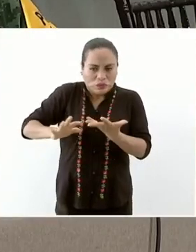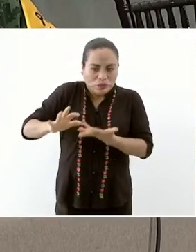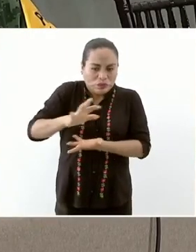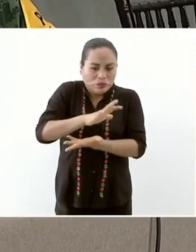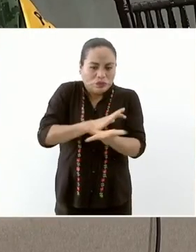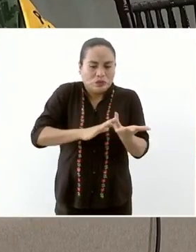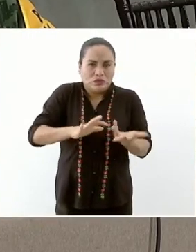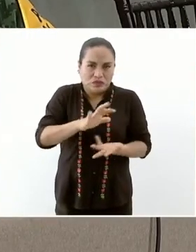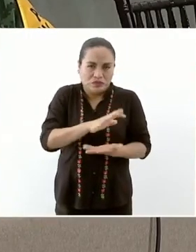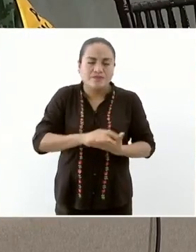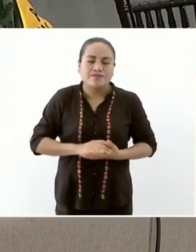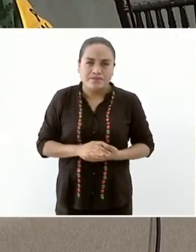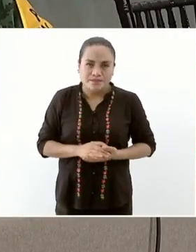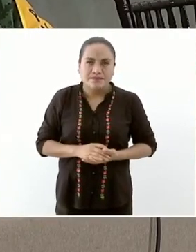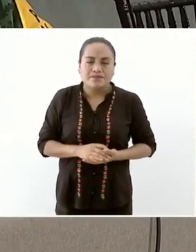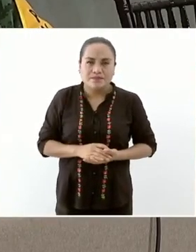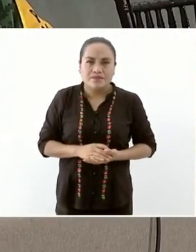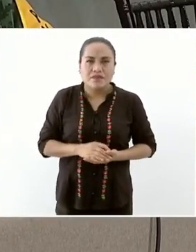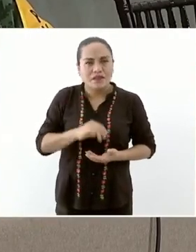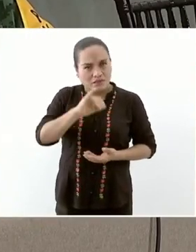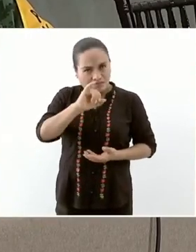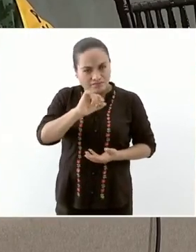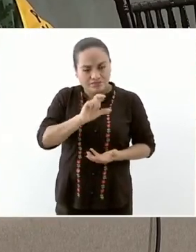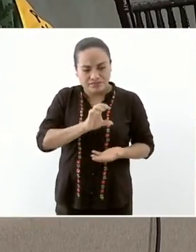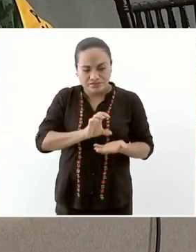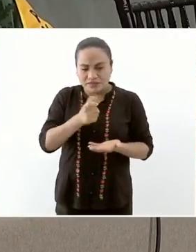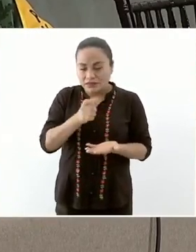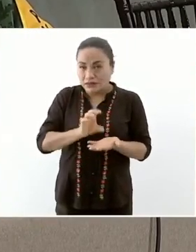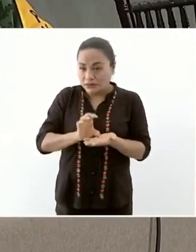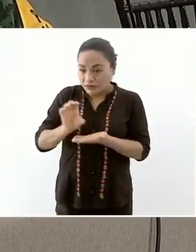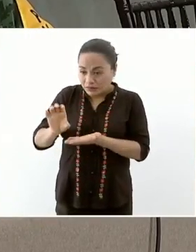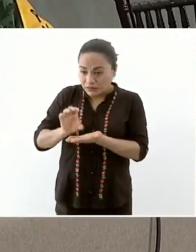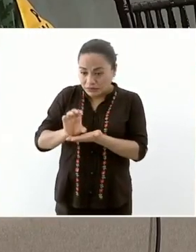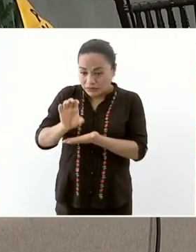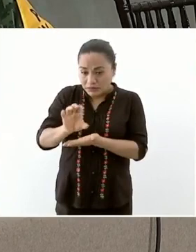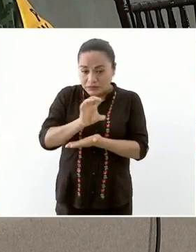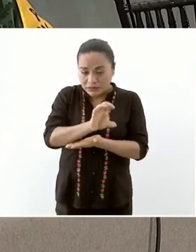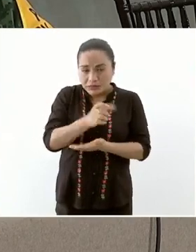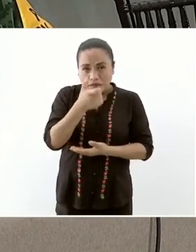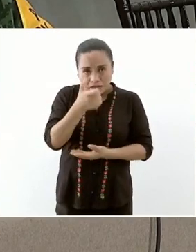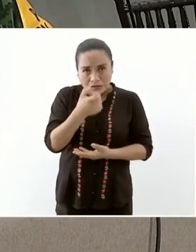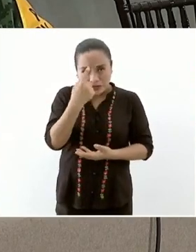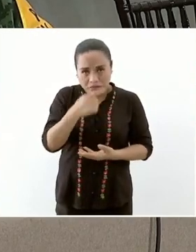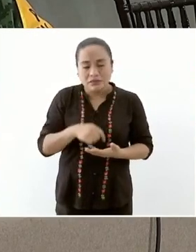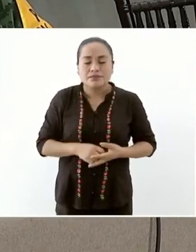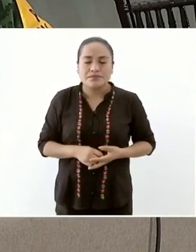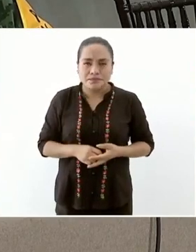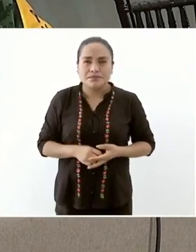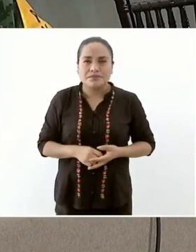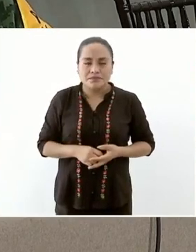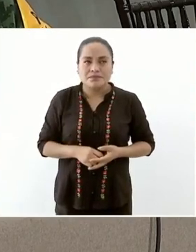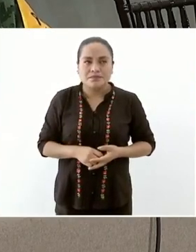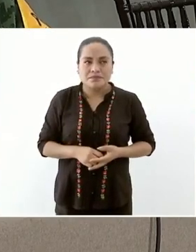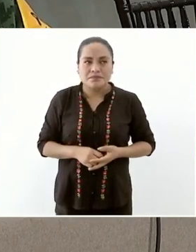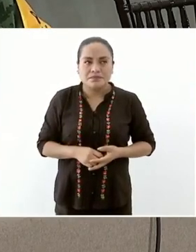se les va a entregar esos recursos hoy se quedan